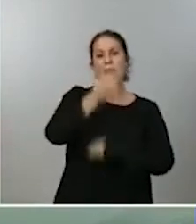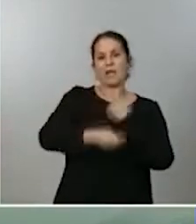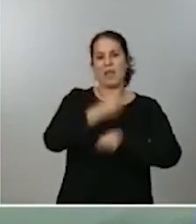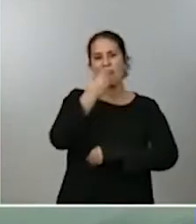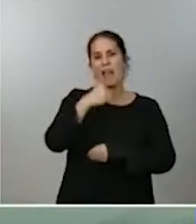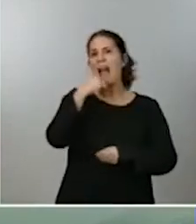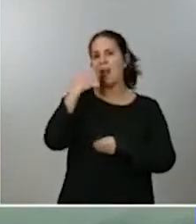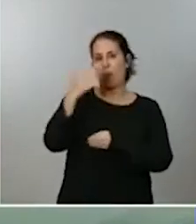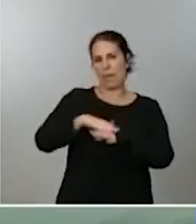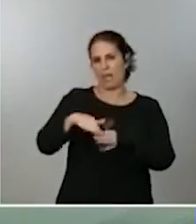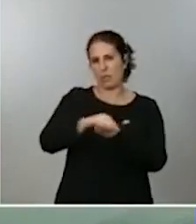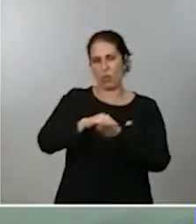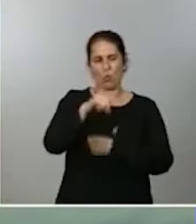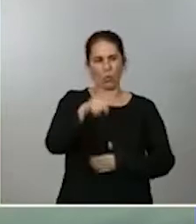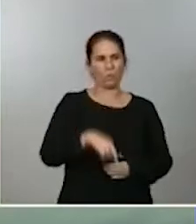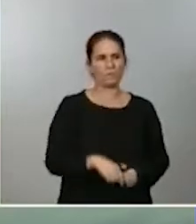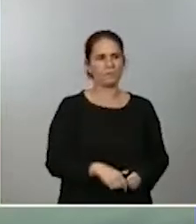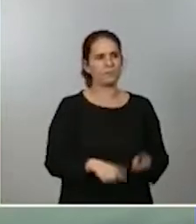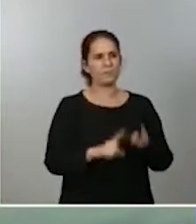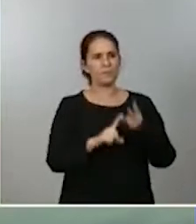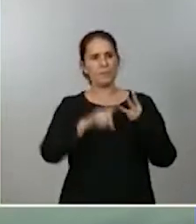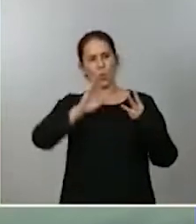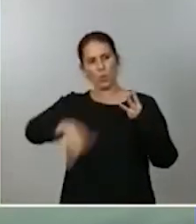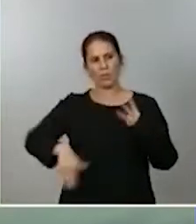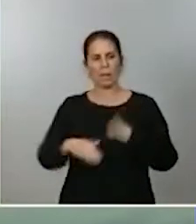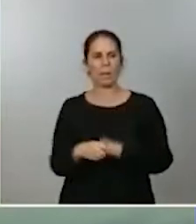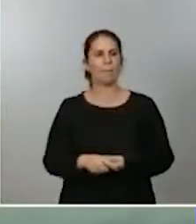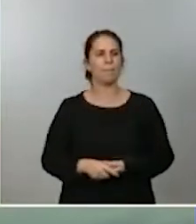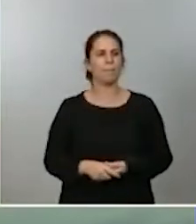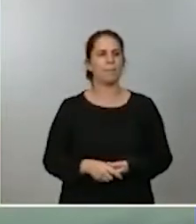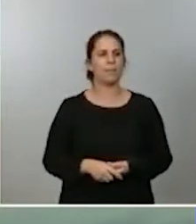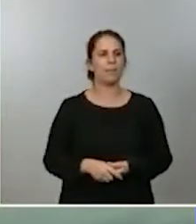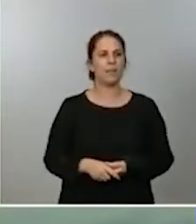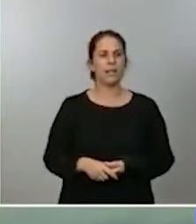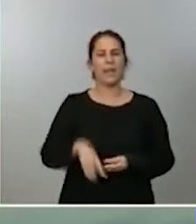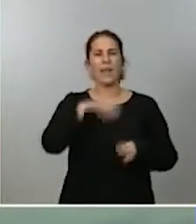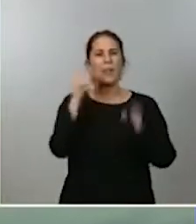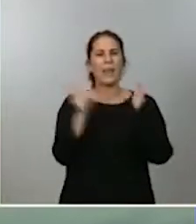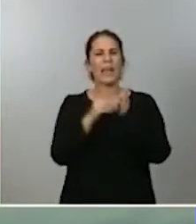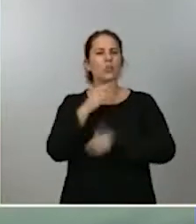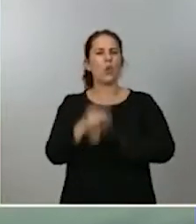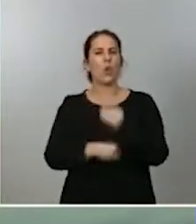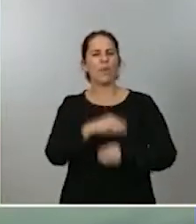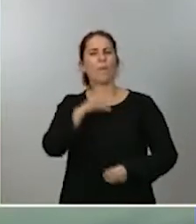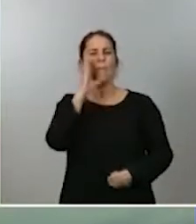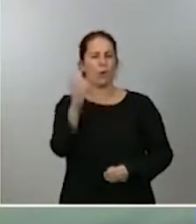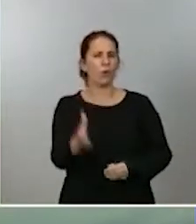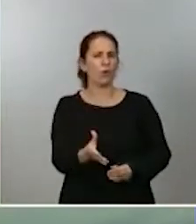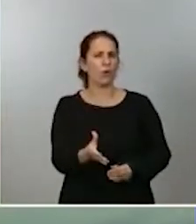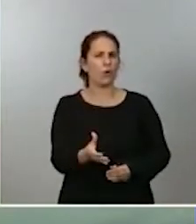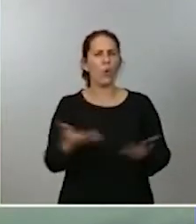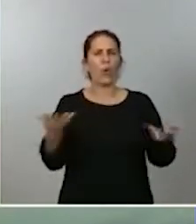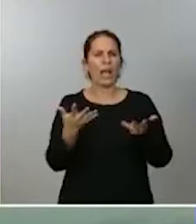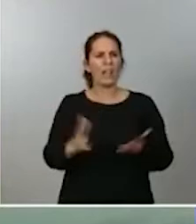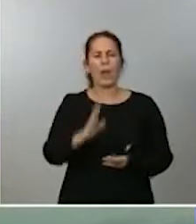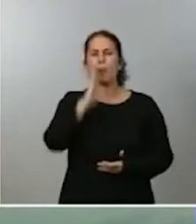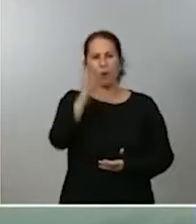todo, quería preguntarle una última cosa, señor ministro. ¿Por qué ha elegido la vía del decreto? ¿Cuál es la urgencia para